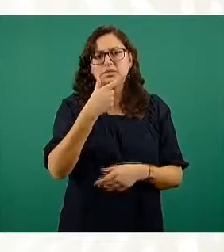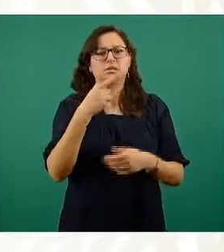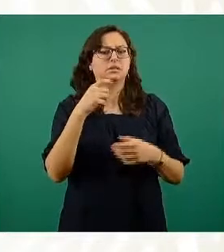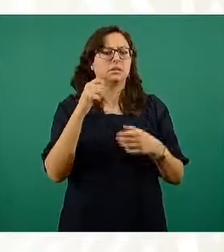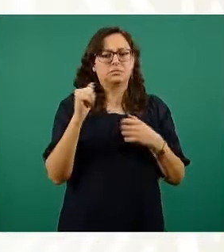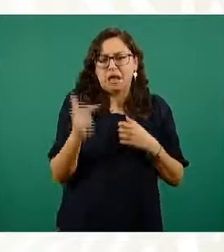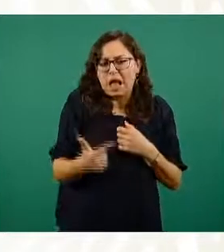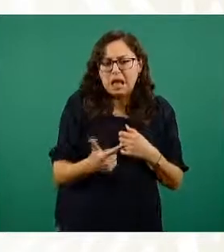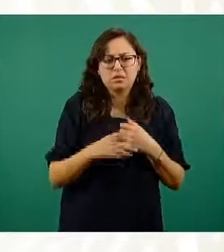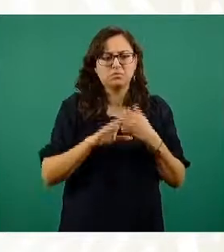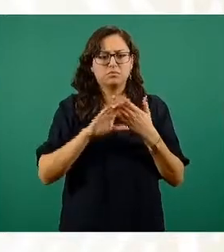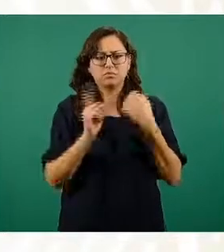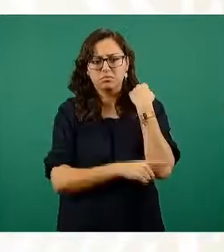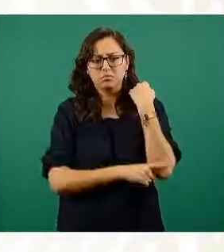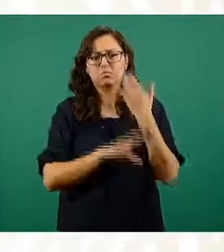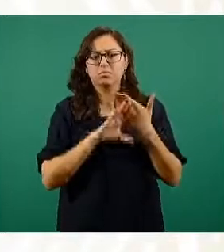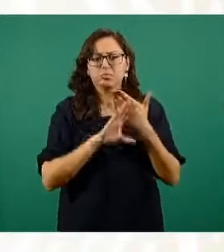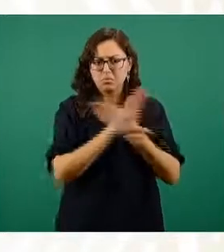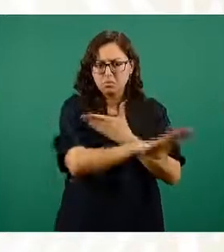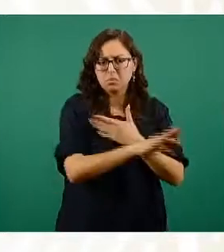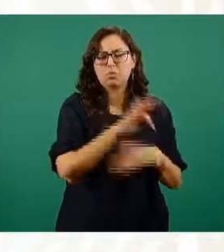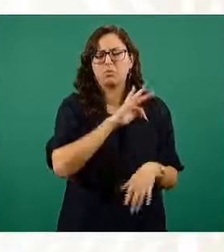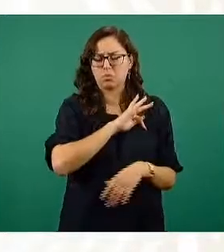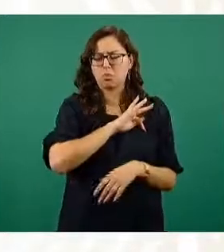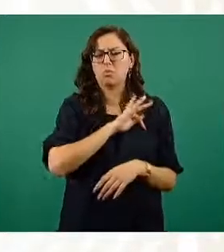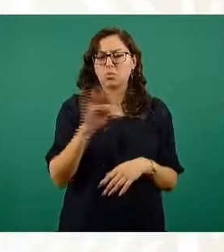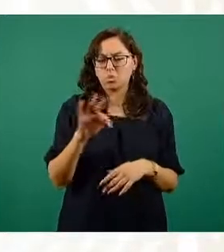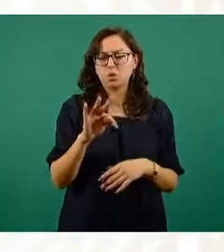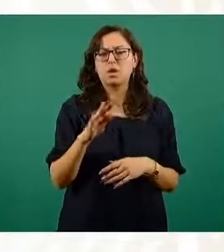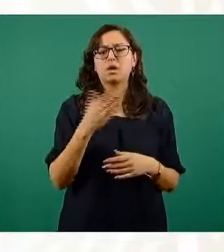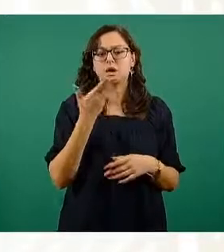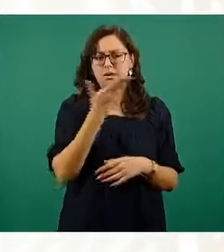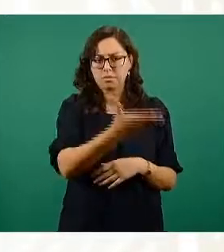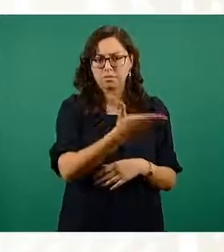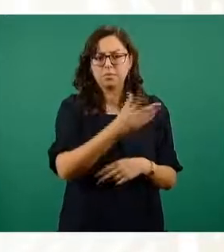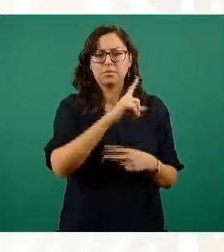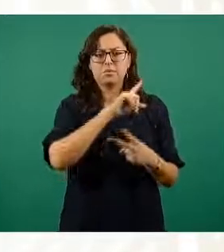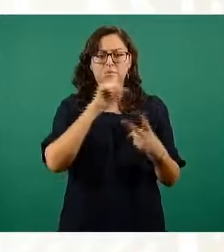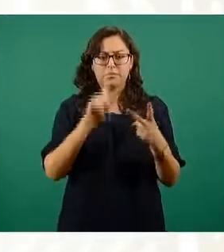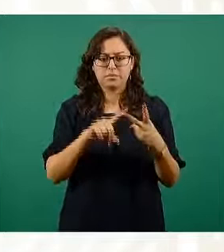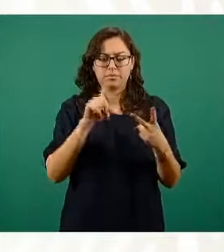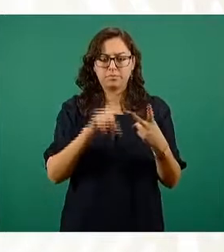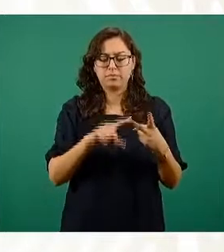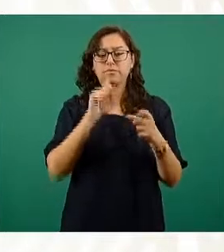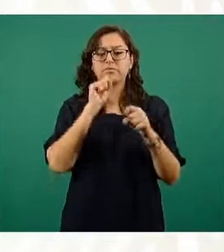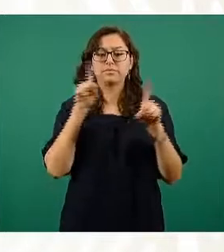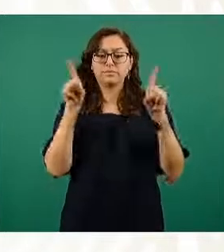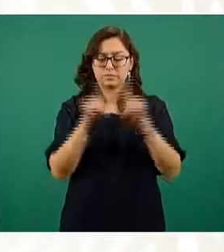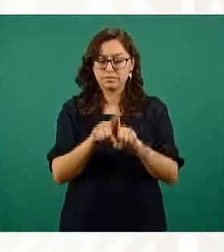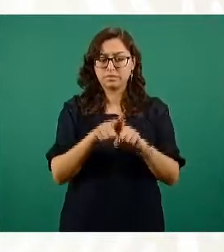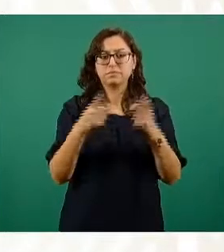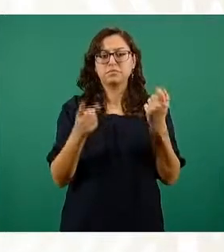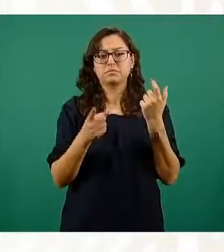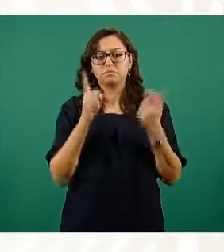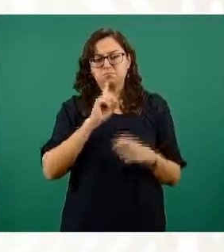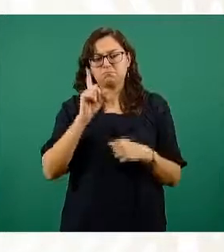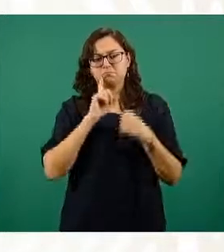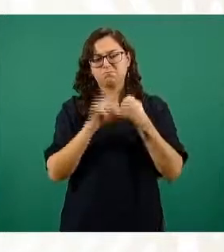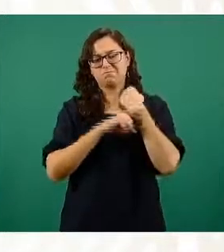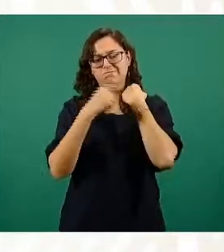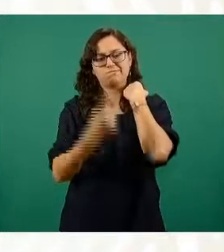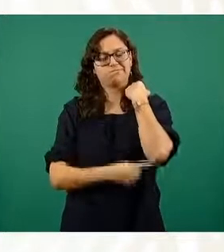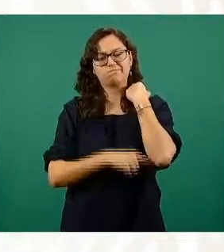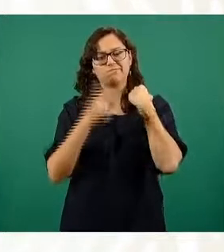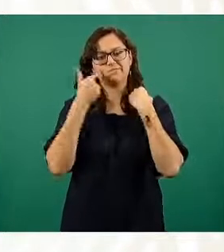requerir visitas repetidas a los servicios de salud y los servicios de aborto seguro también están disponibles